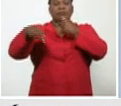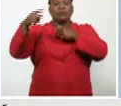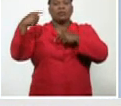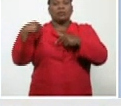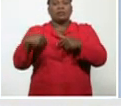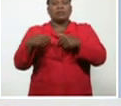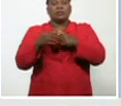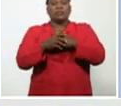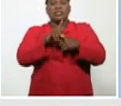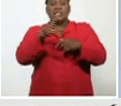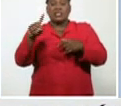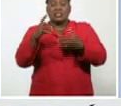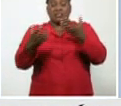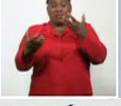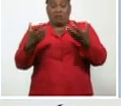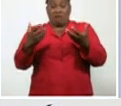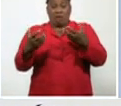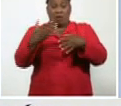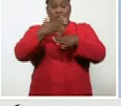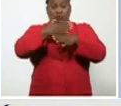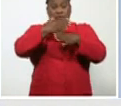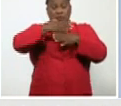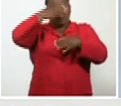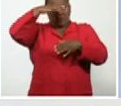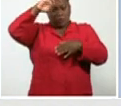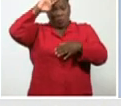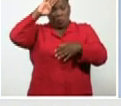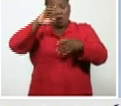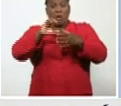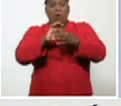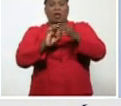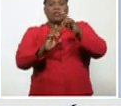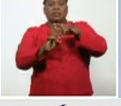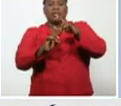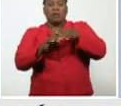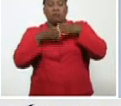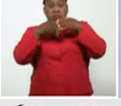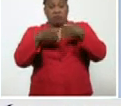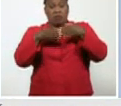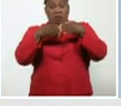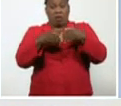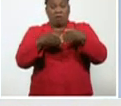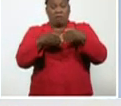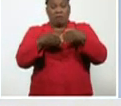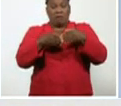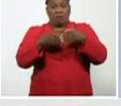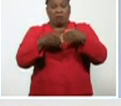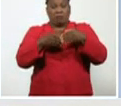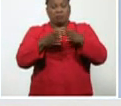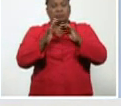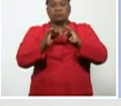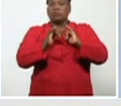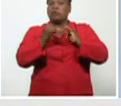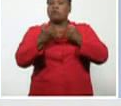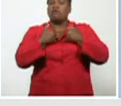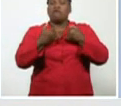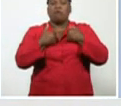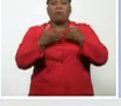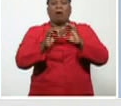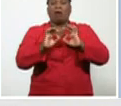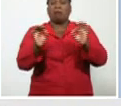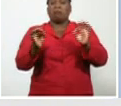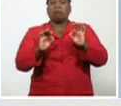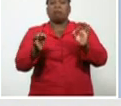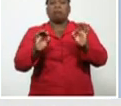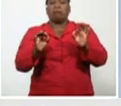que Cienfuegos, Santiago de Cuba, Guantánamo y Granma, no notifican ningún caso, en